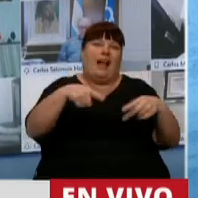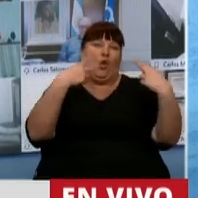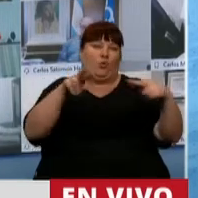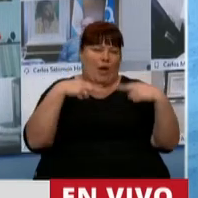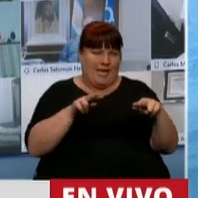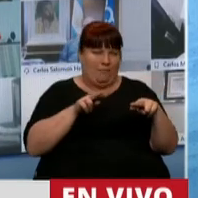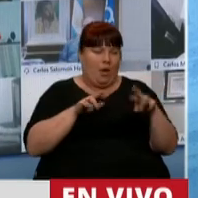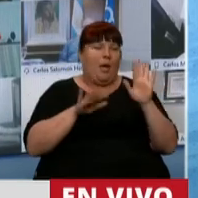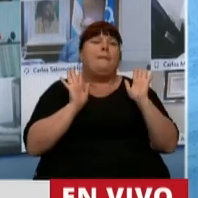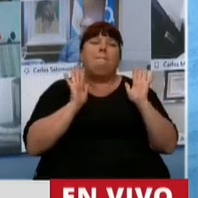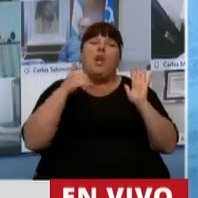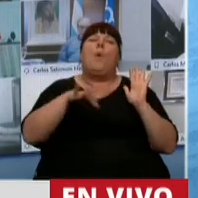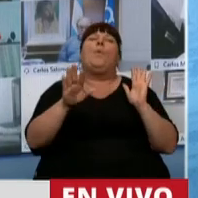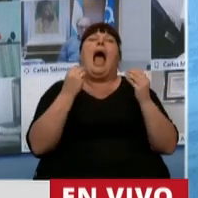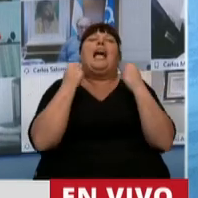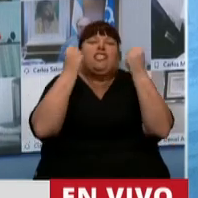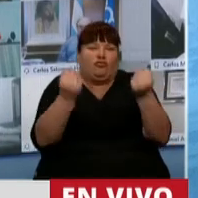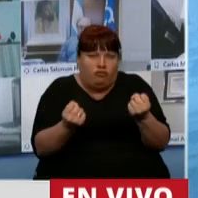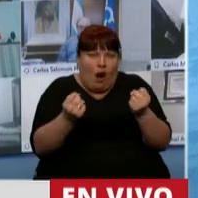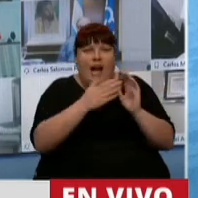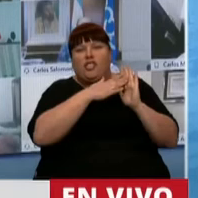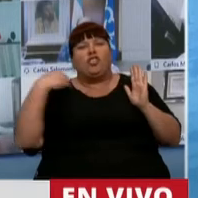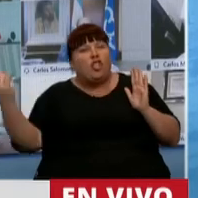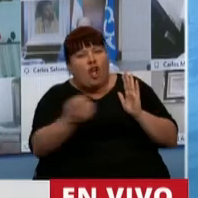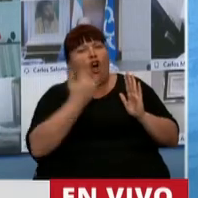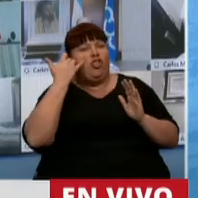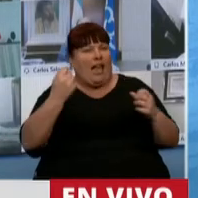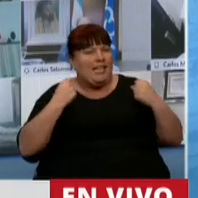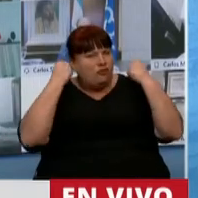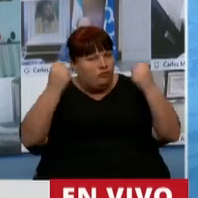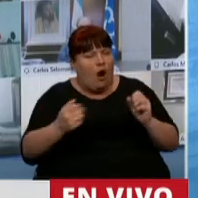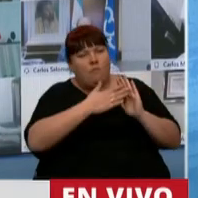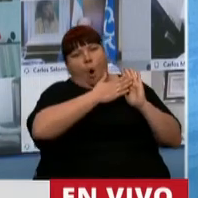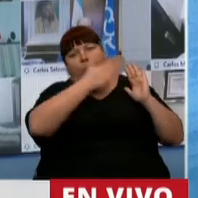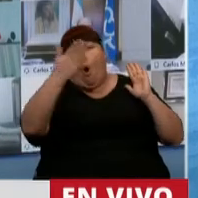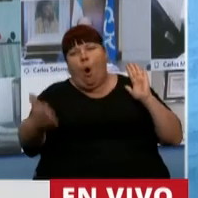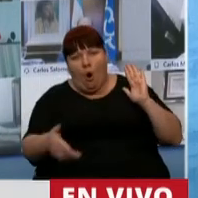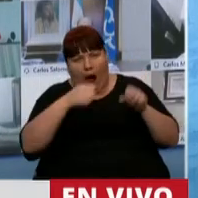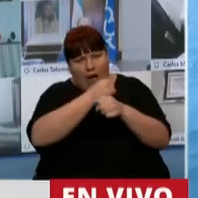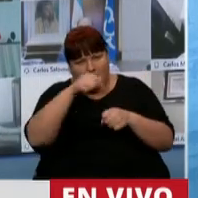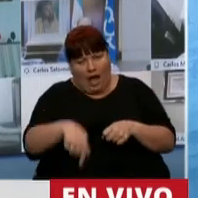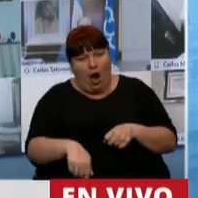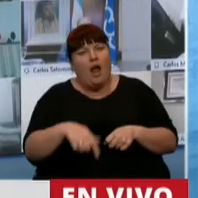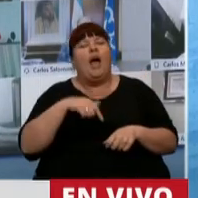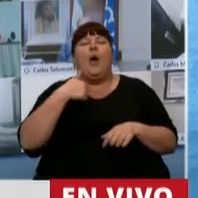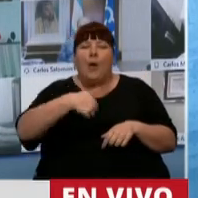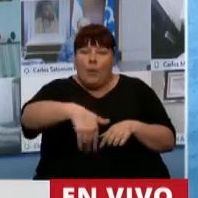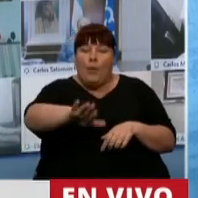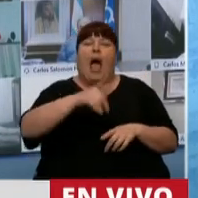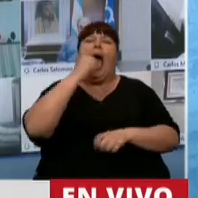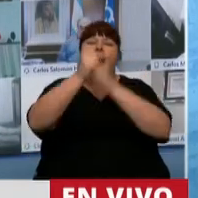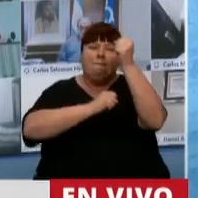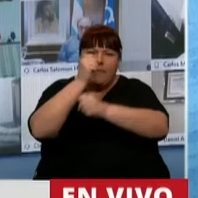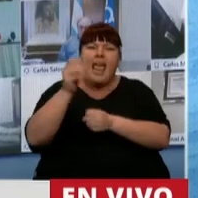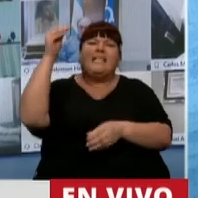pero lo va a hacer por el esfuerzo que hicimos entre todos durante todo este tiempo porque vamos vamos a tener empresas